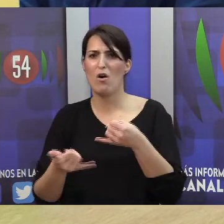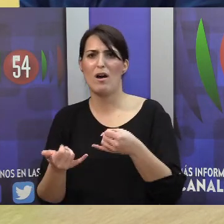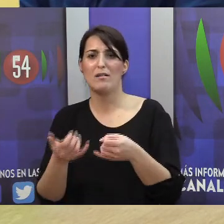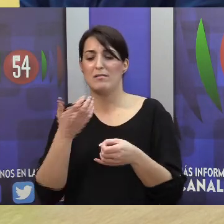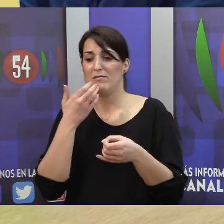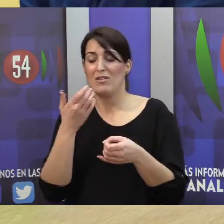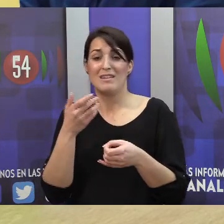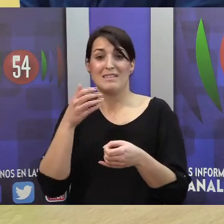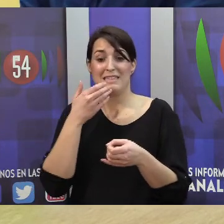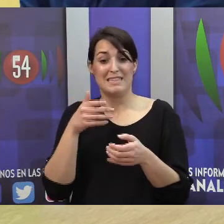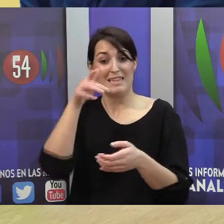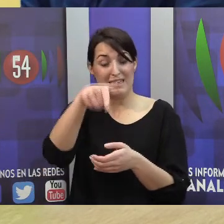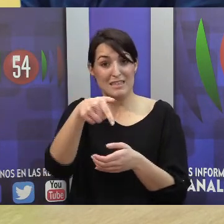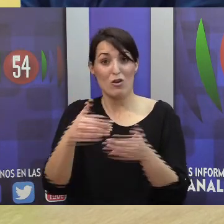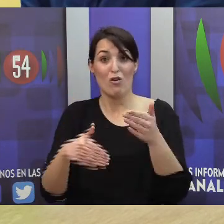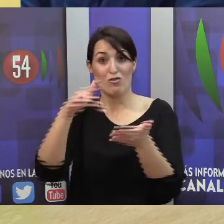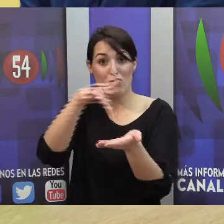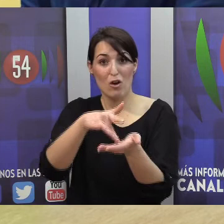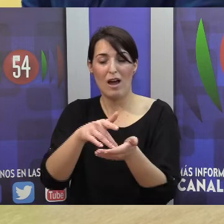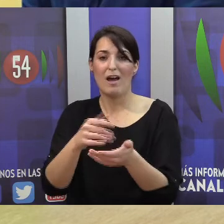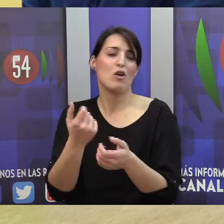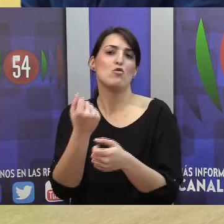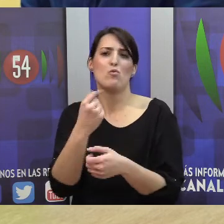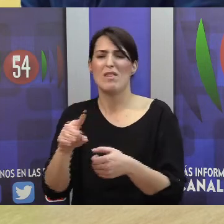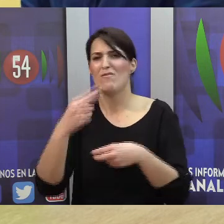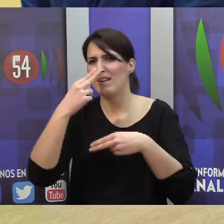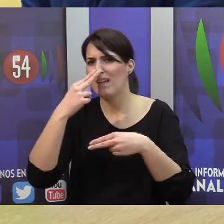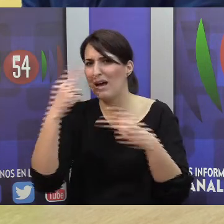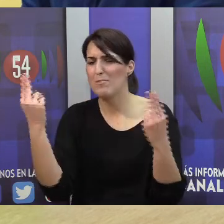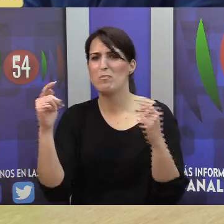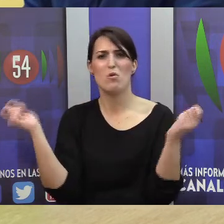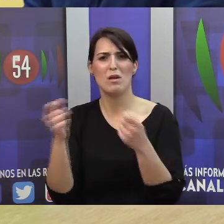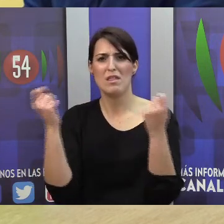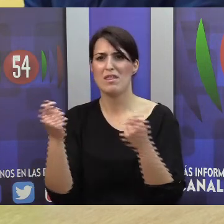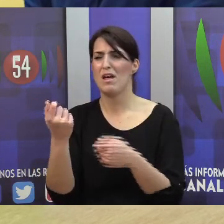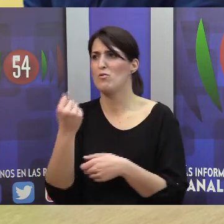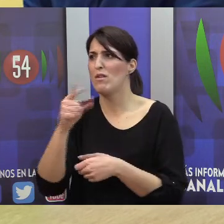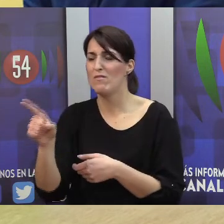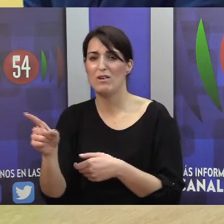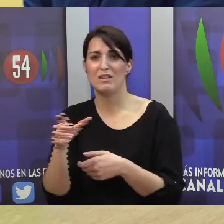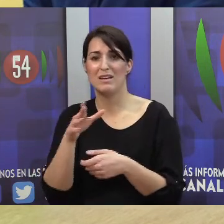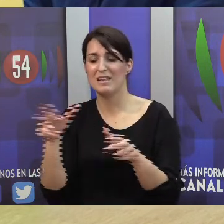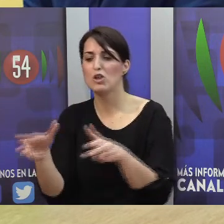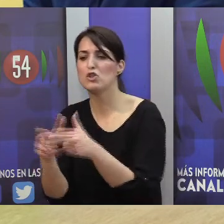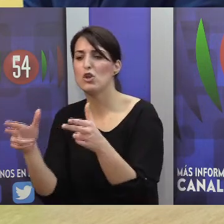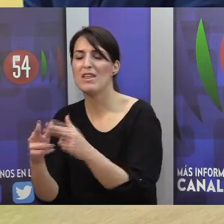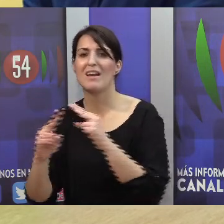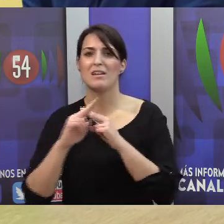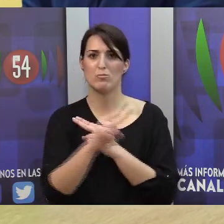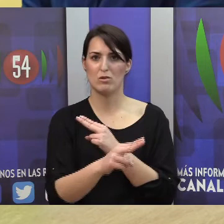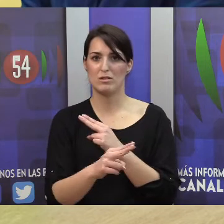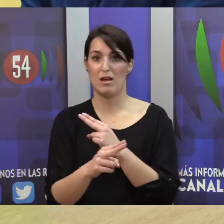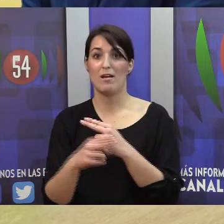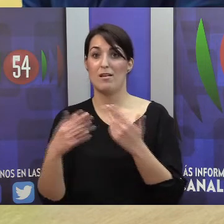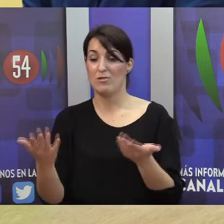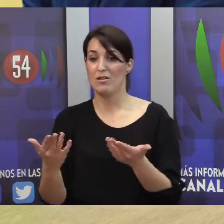campañas, no hace falta nada, todos sabemos que todo, y es la sociedad la que tiene que dar respuesta, no es la persona que tiene una discapacidad, una limitación, la que tiene que